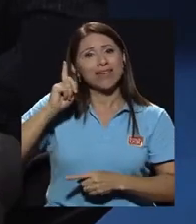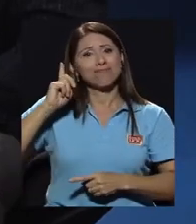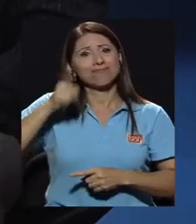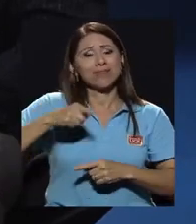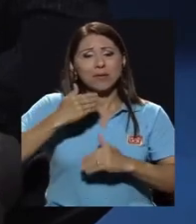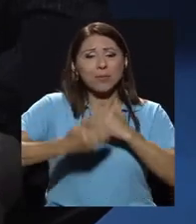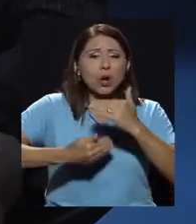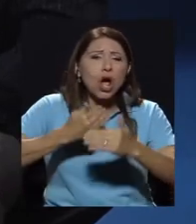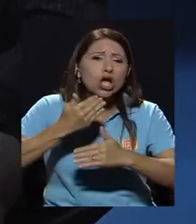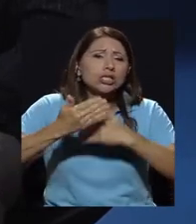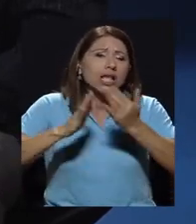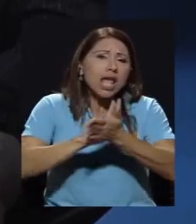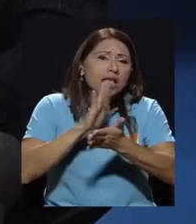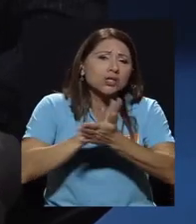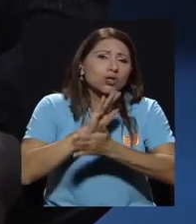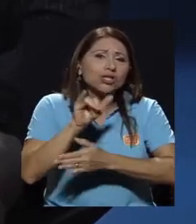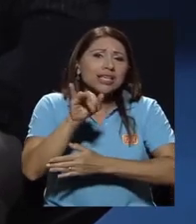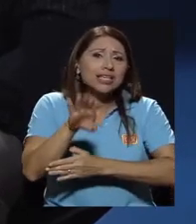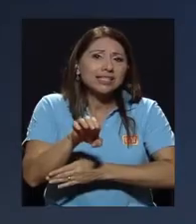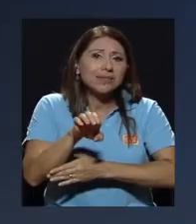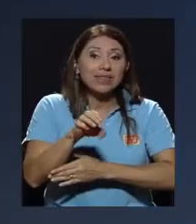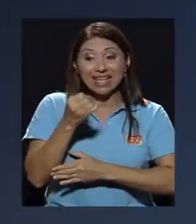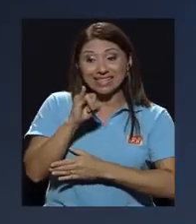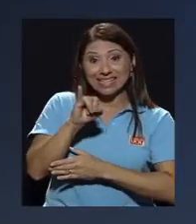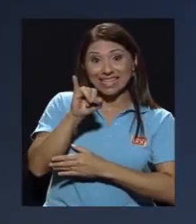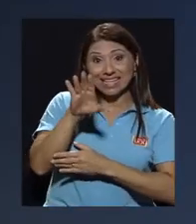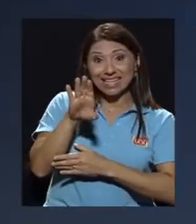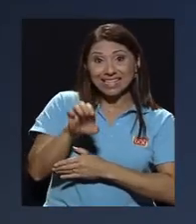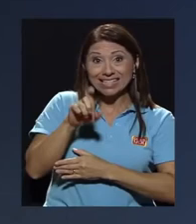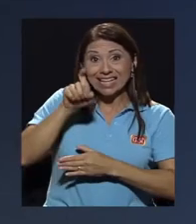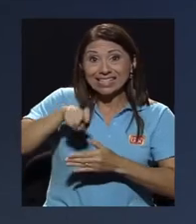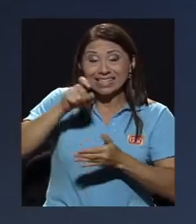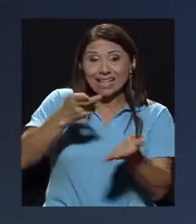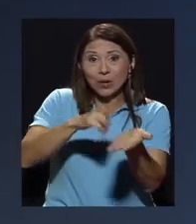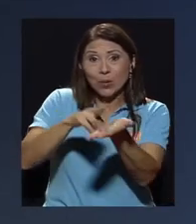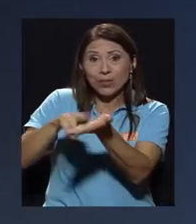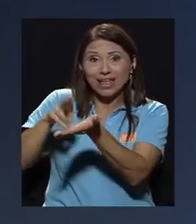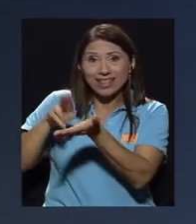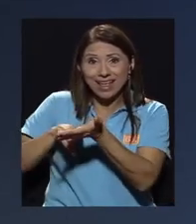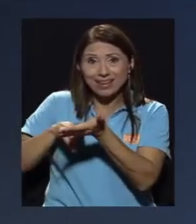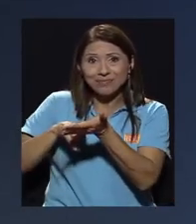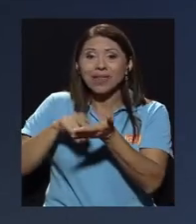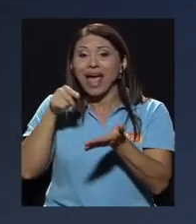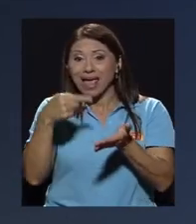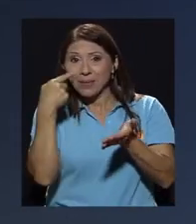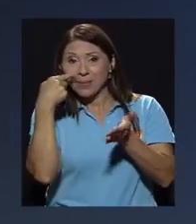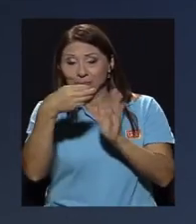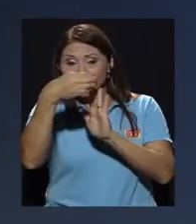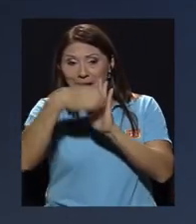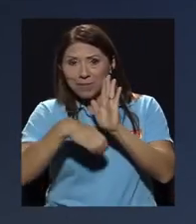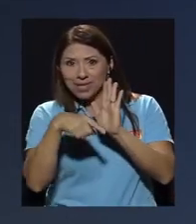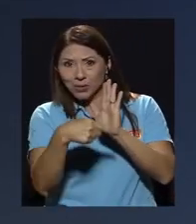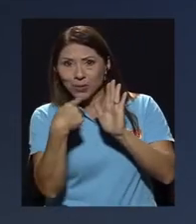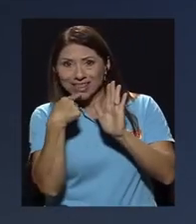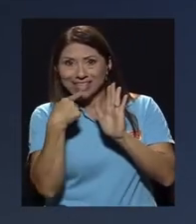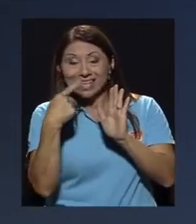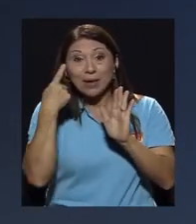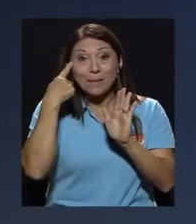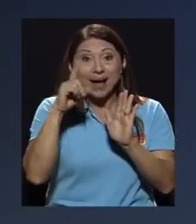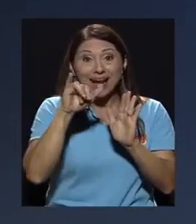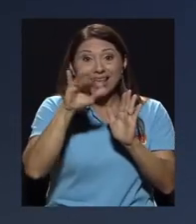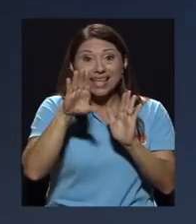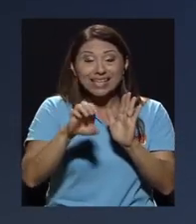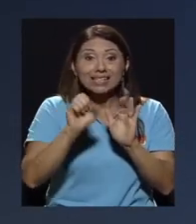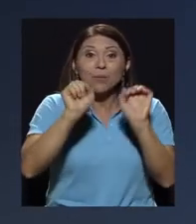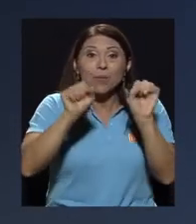que tienen que pasar el ICE si desea contratar a alguien el ICE incluso se señala precisamente en el capítulo para poder contratar